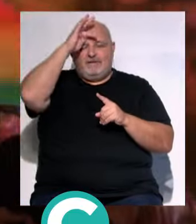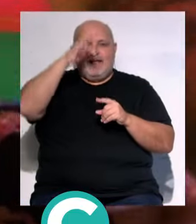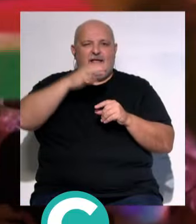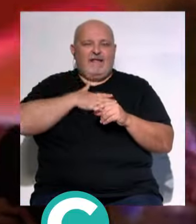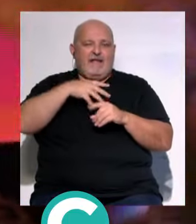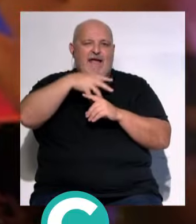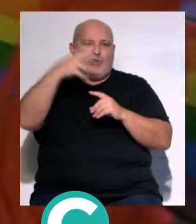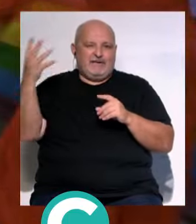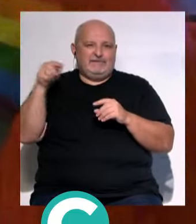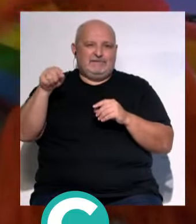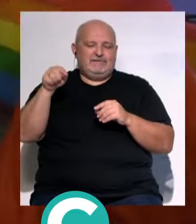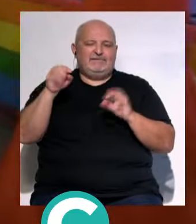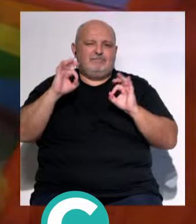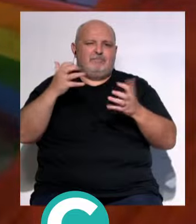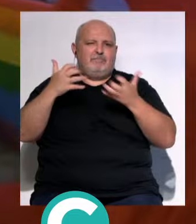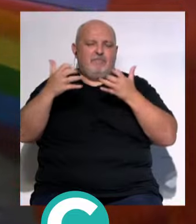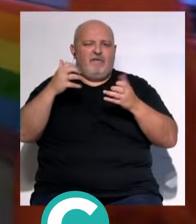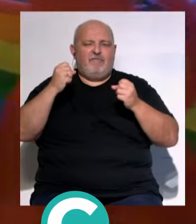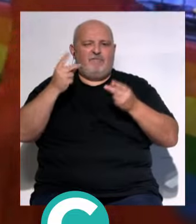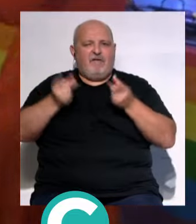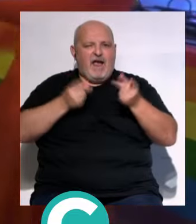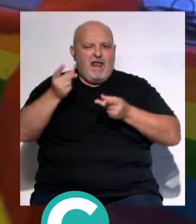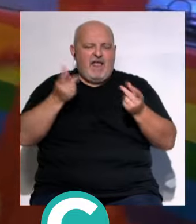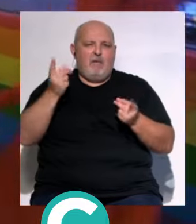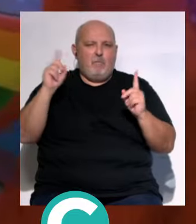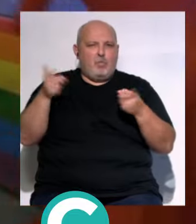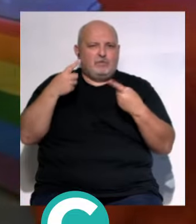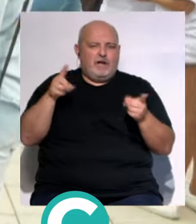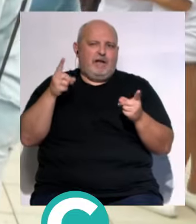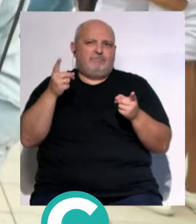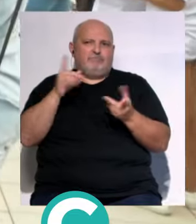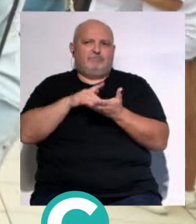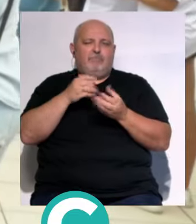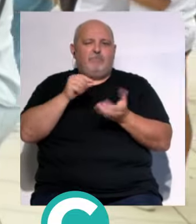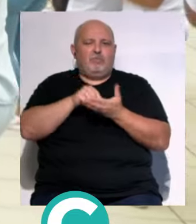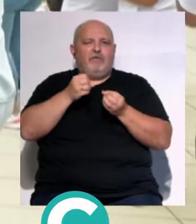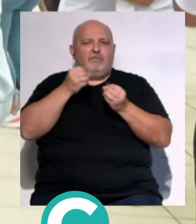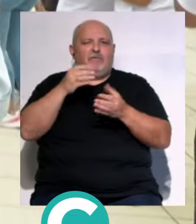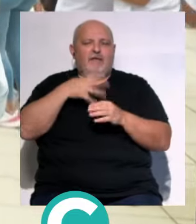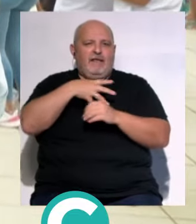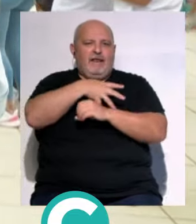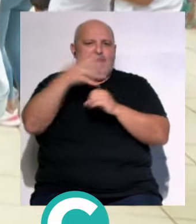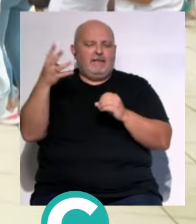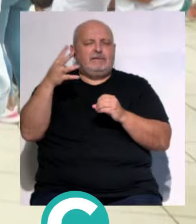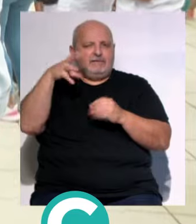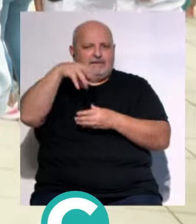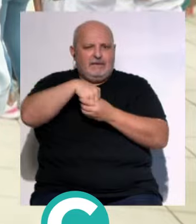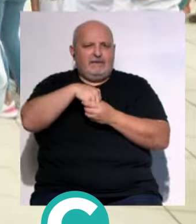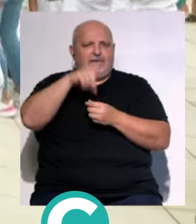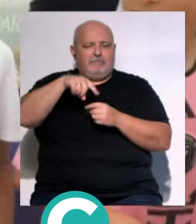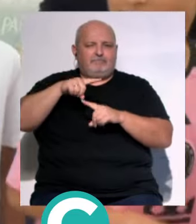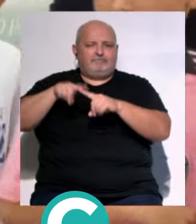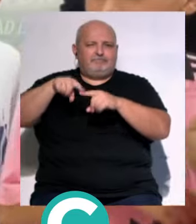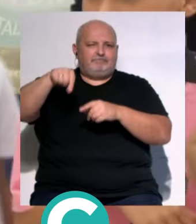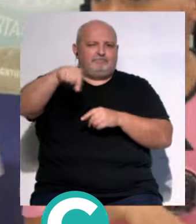...arcoiris en la ciudad... ...espectáculos de baile... ...actuaciones de música... ...y un punto de información LGTBI... ...se desarrollaron en